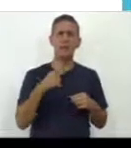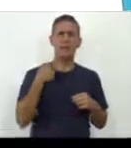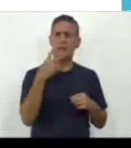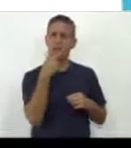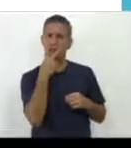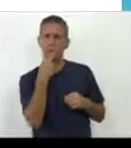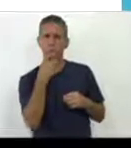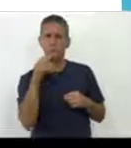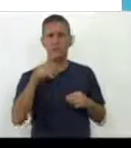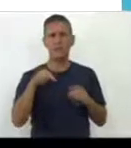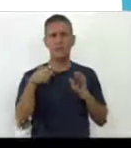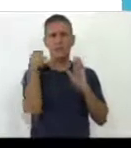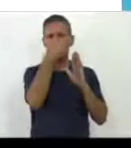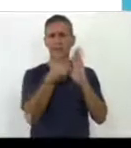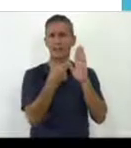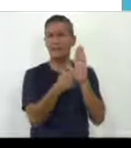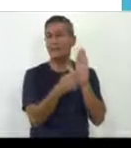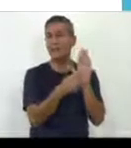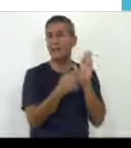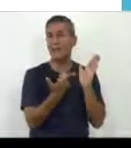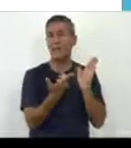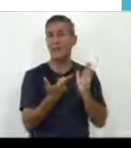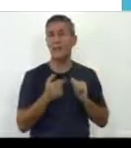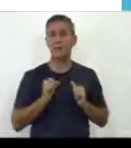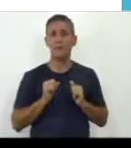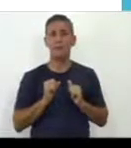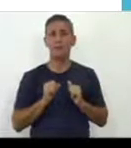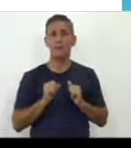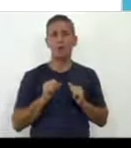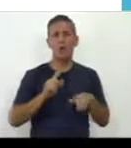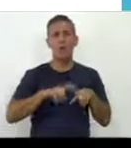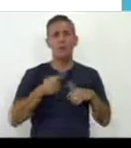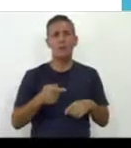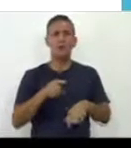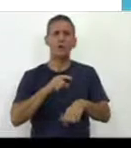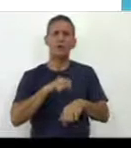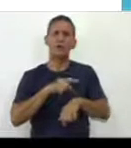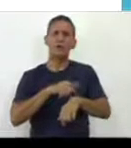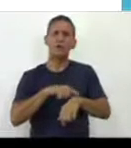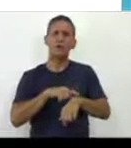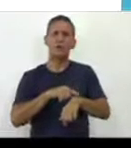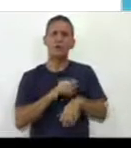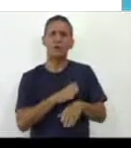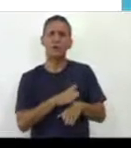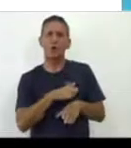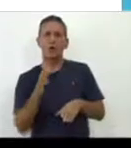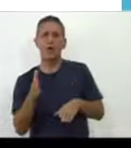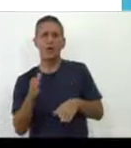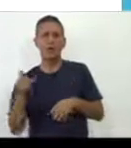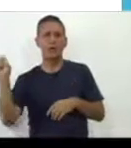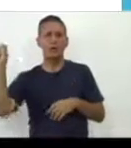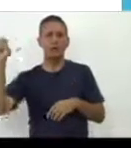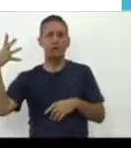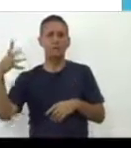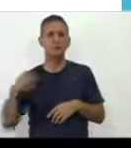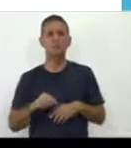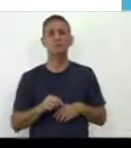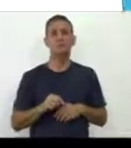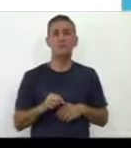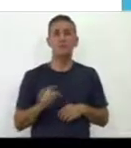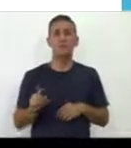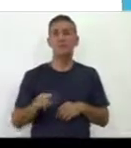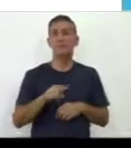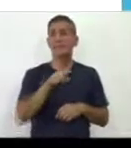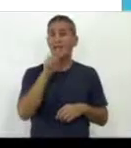esa lámina de lo que dijiste o por qué hay un reloj al lado del sol y esto son preguntas también con un mayor nivel de